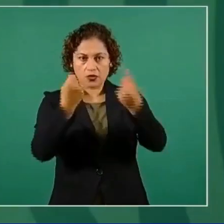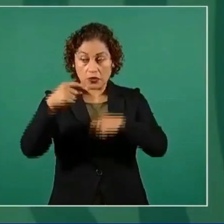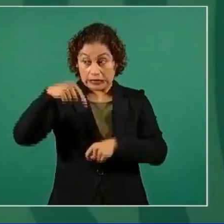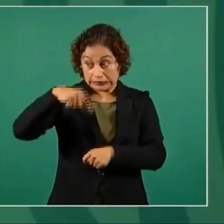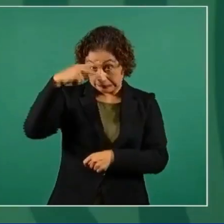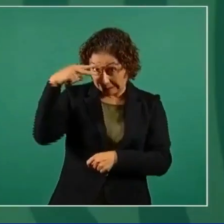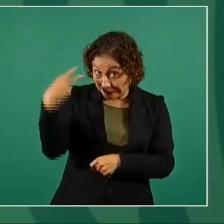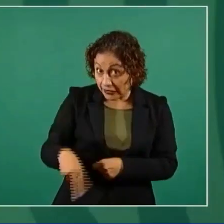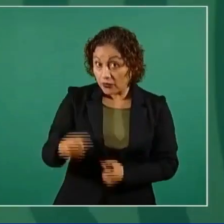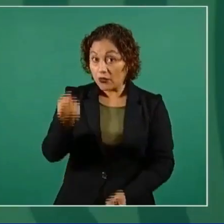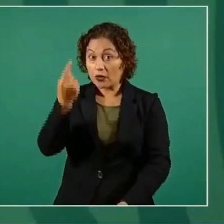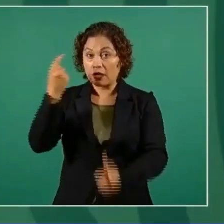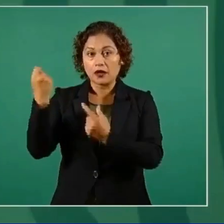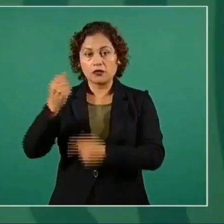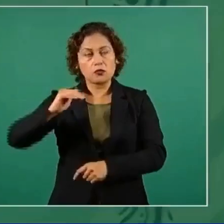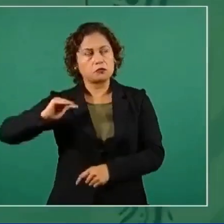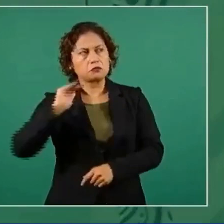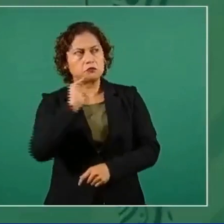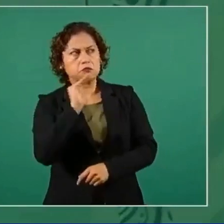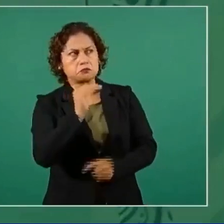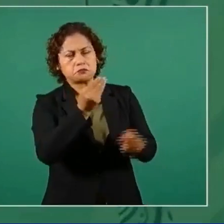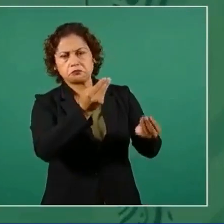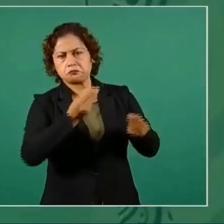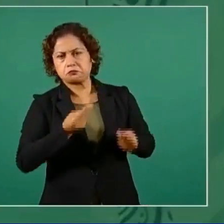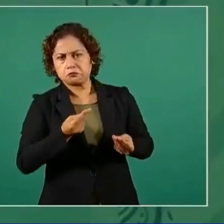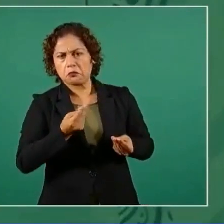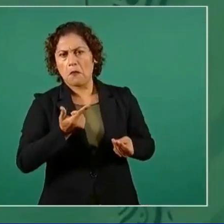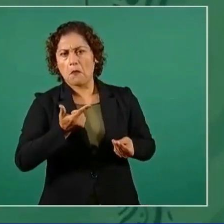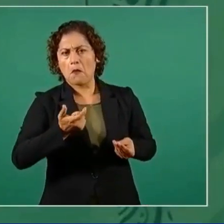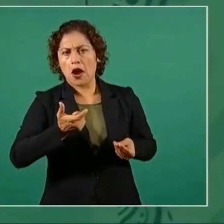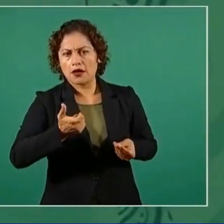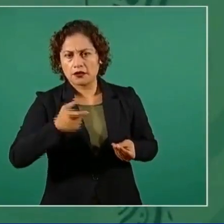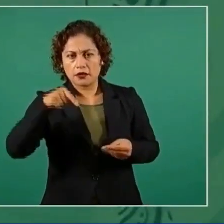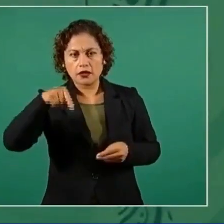se dedican a la delincuencia organizada.